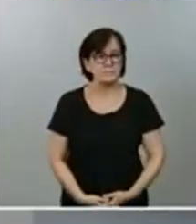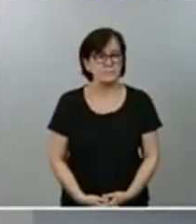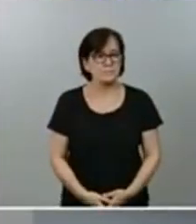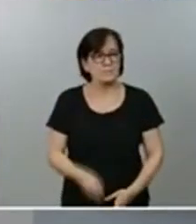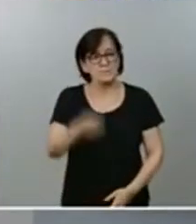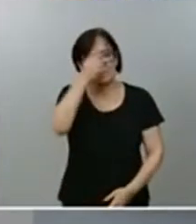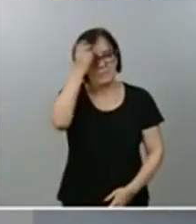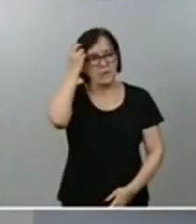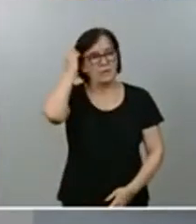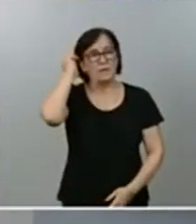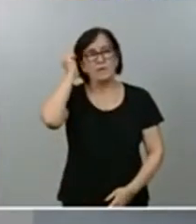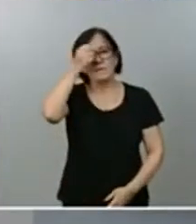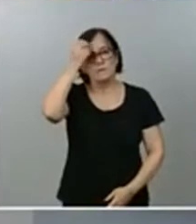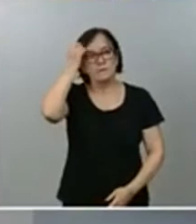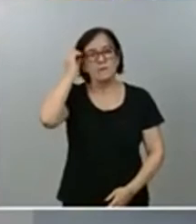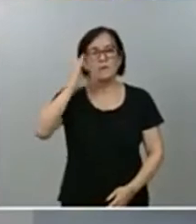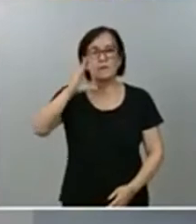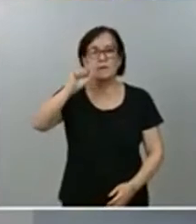Carolina Gimélez, de Europa Press.